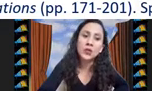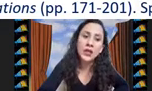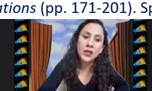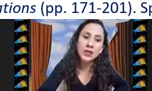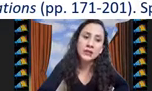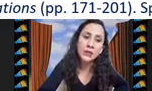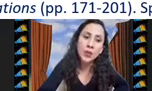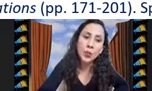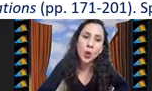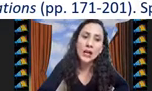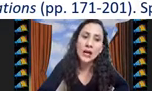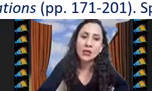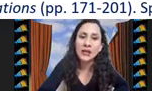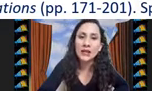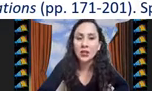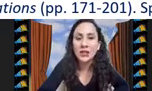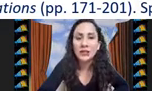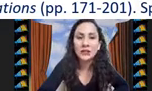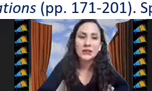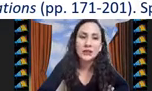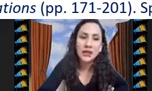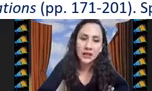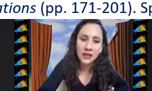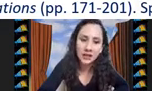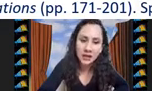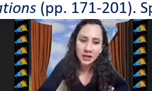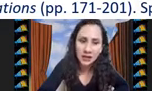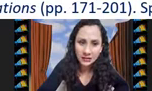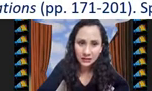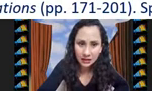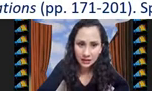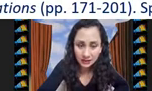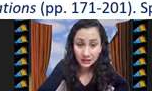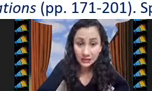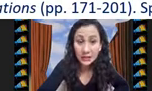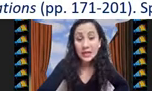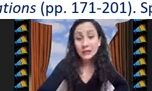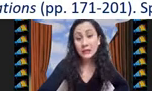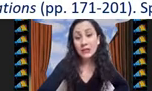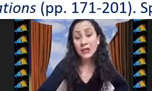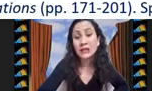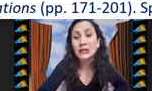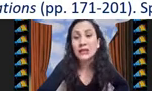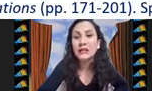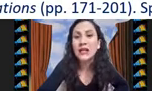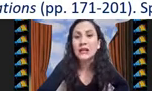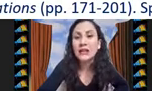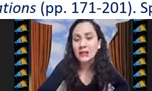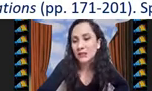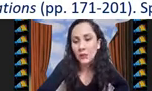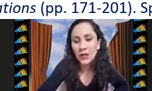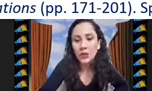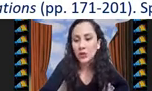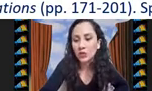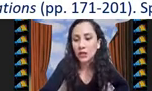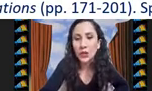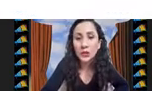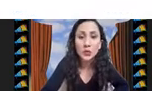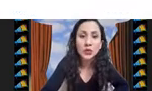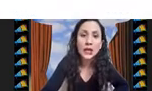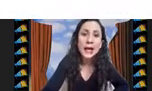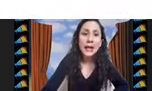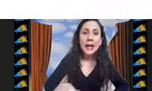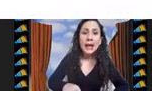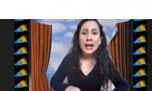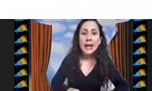algoritmos y se ve un poco la correlación que existe entre las características de las instancias y el desempeño de los